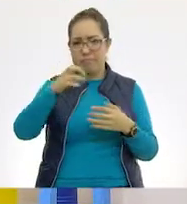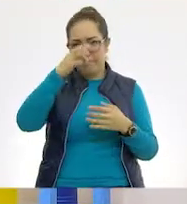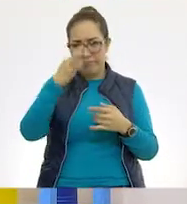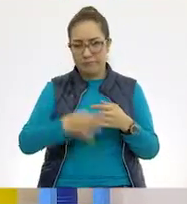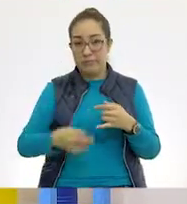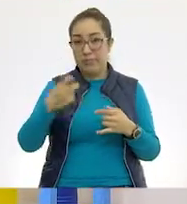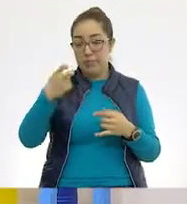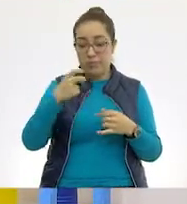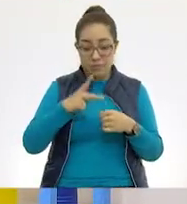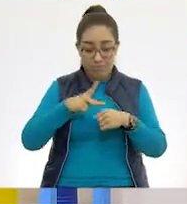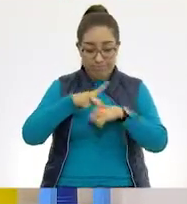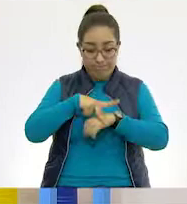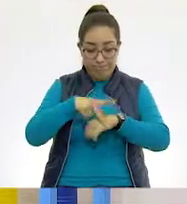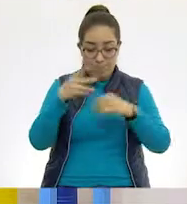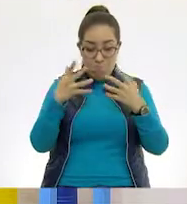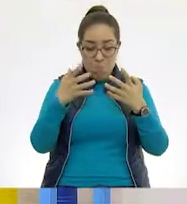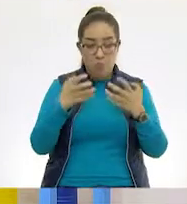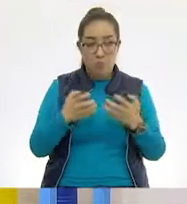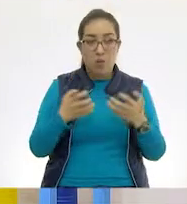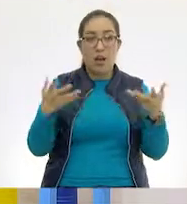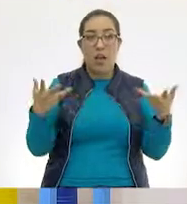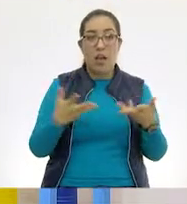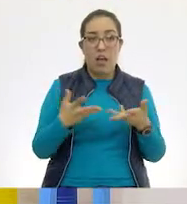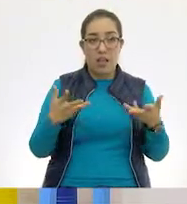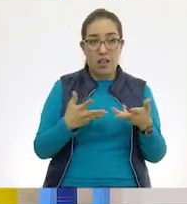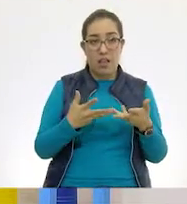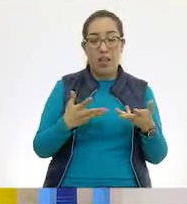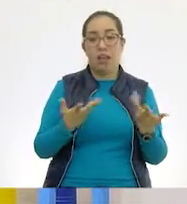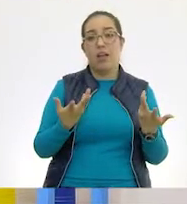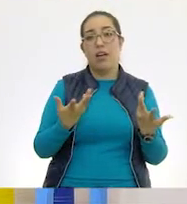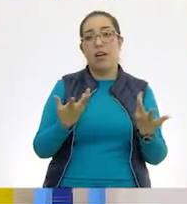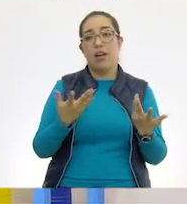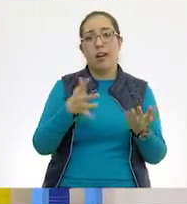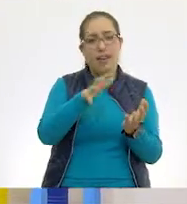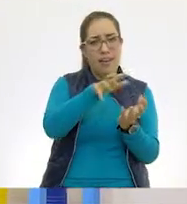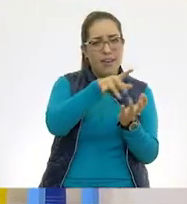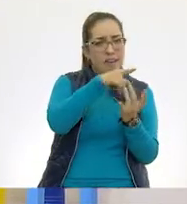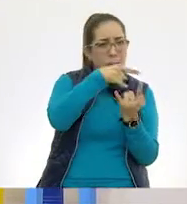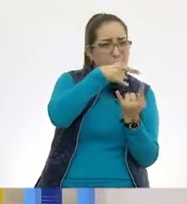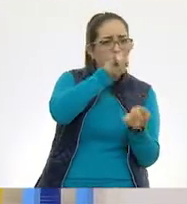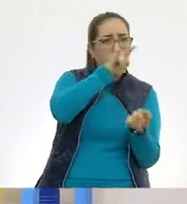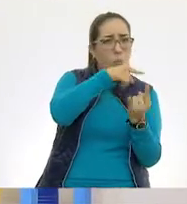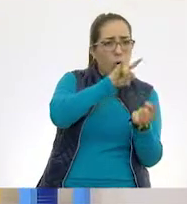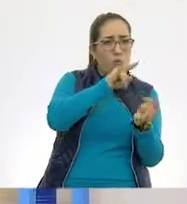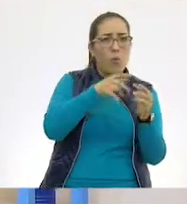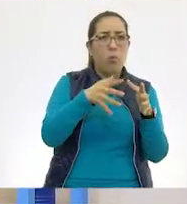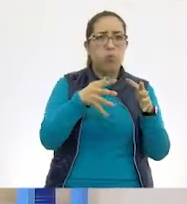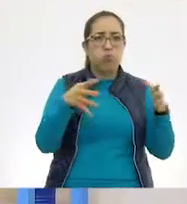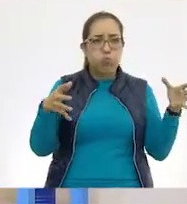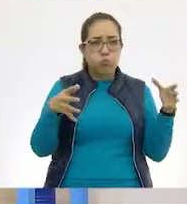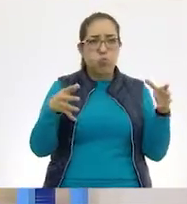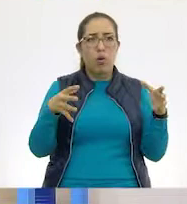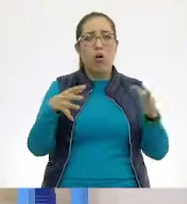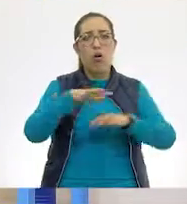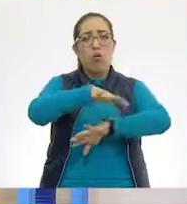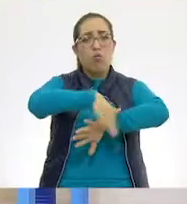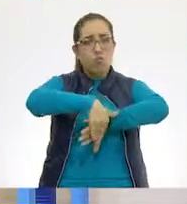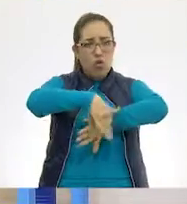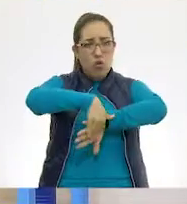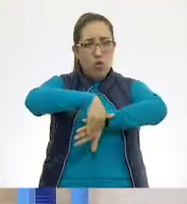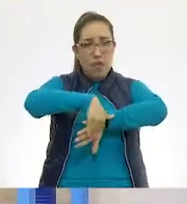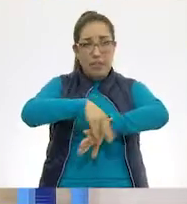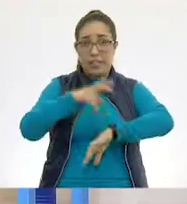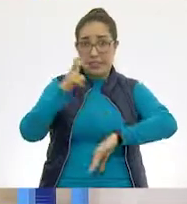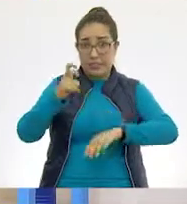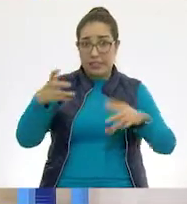respiración la realizan animales como los hipopótamos, las boas y las focas. ¿Cierto